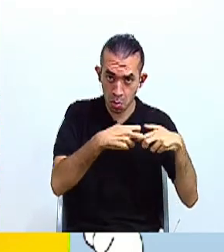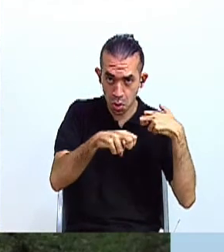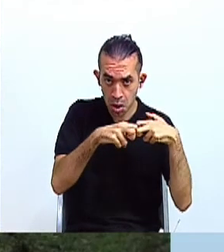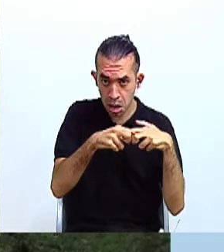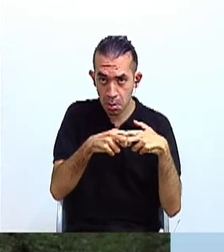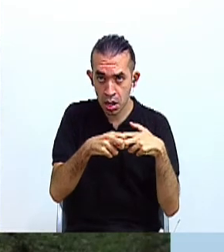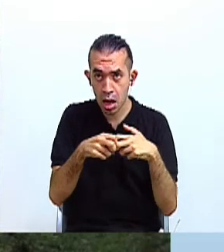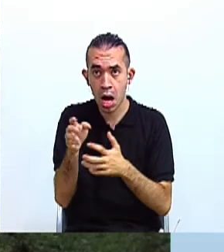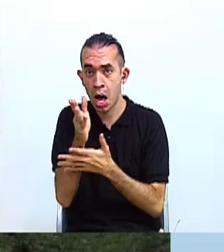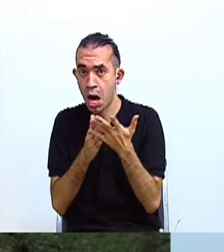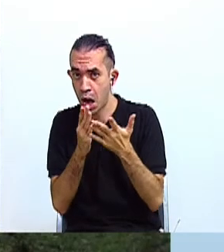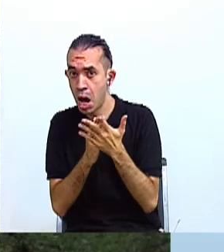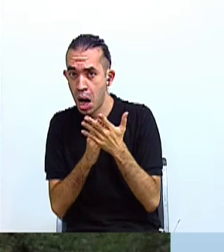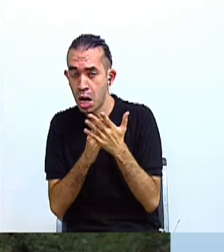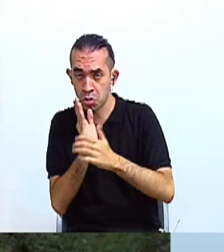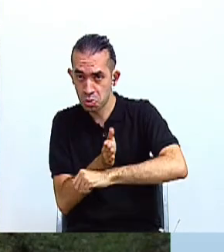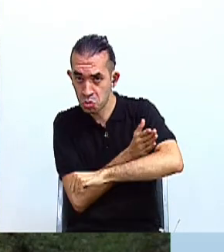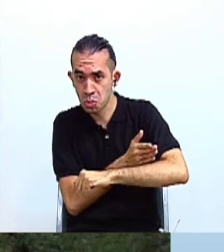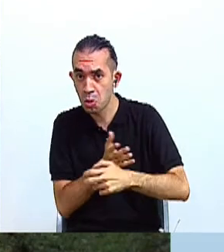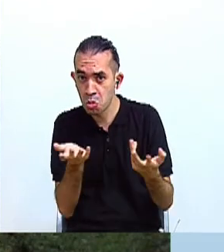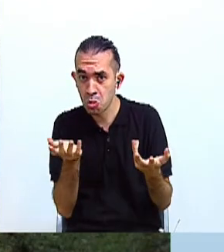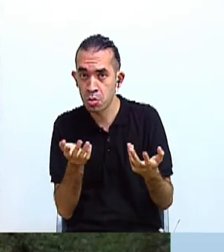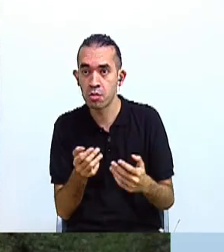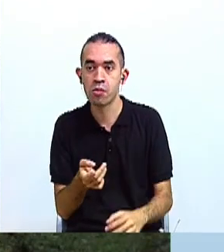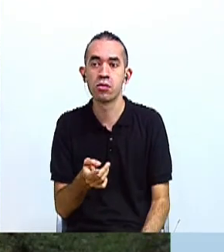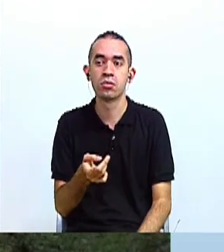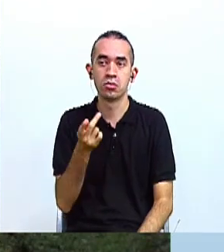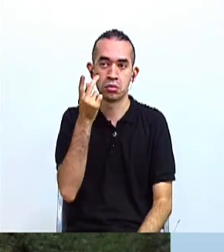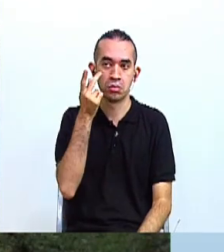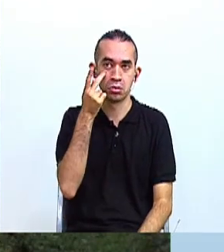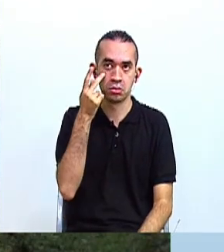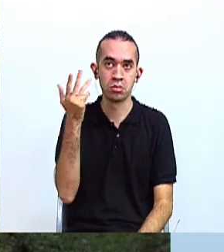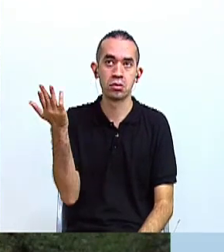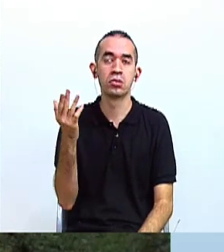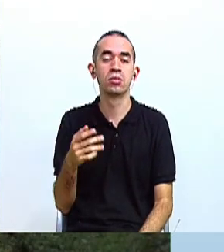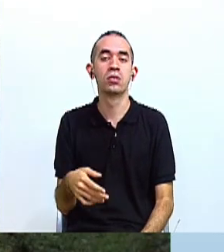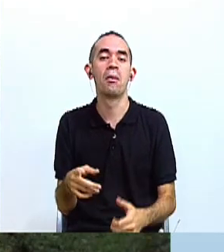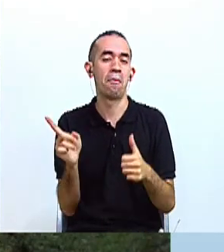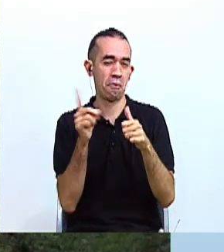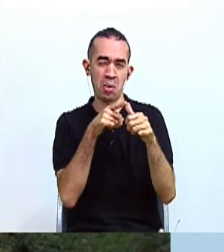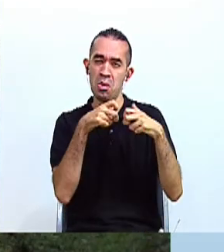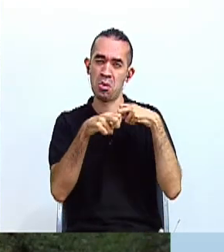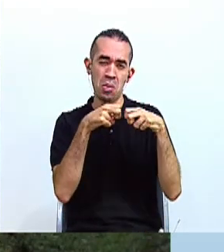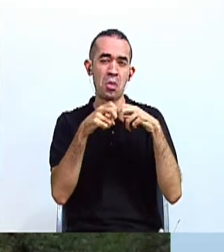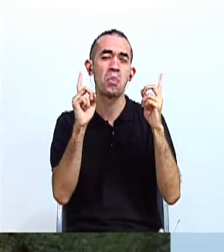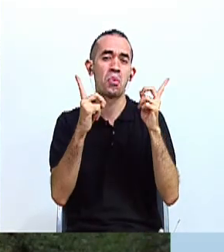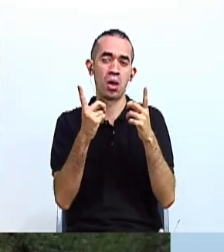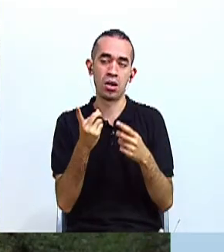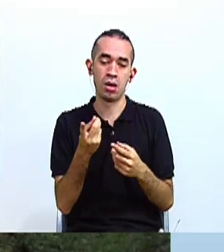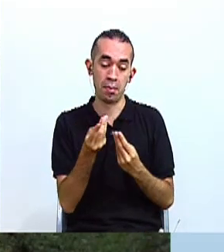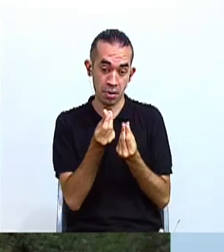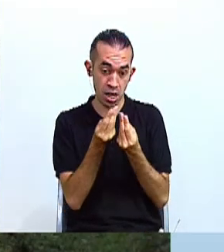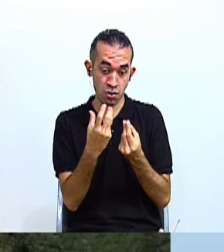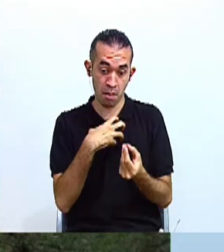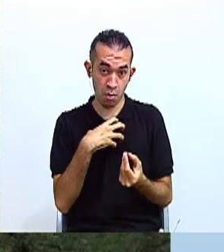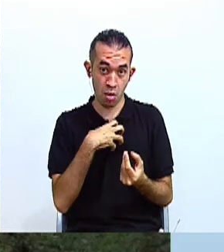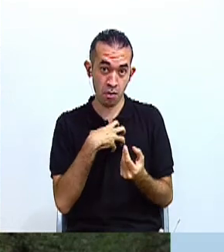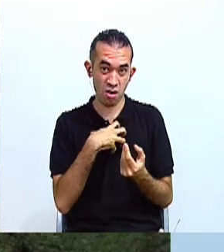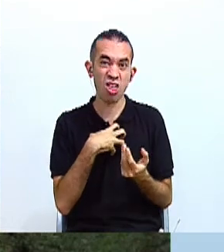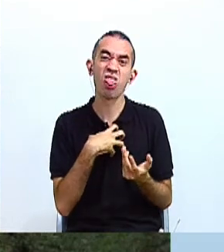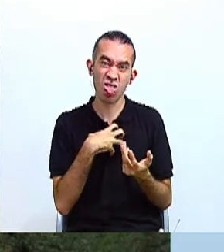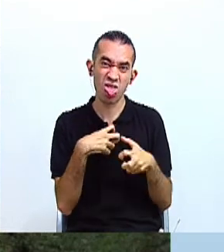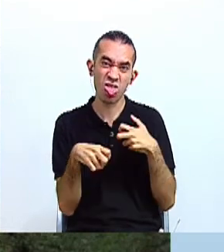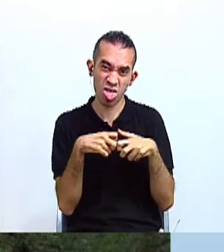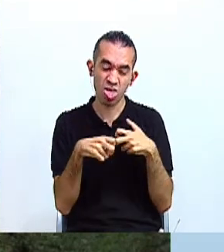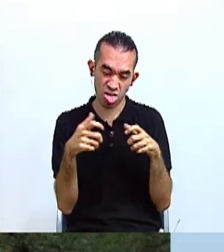¿Habrá algo que tenga que mejorar? Veamos en este caso el primer problema, el de la tenencia de la tierra. Este